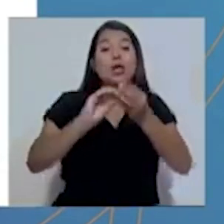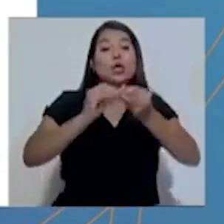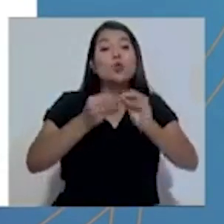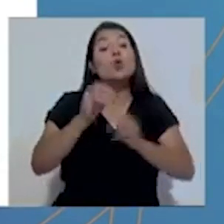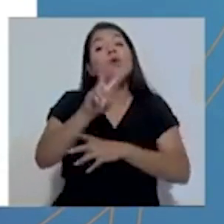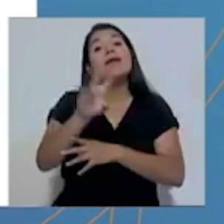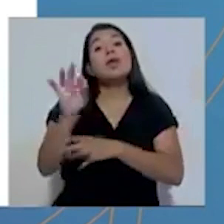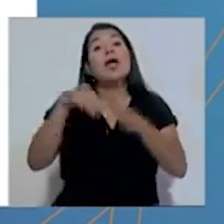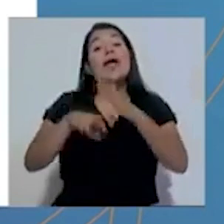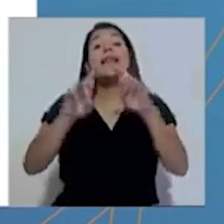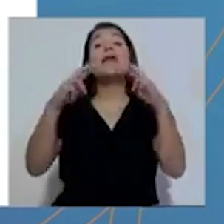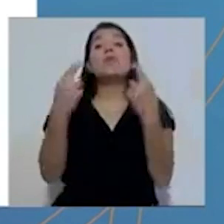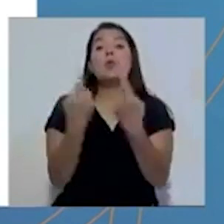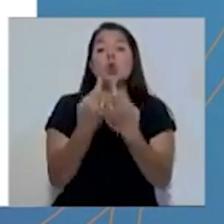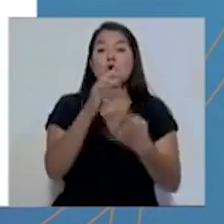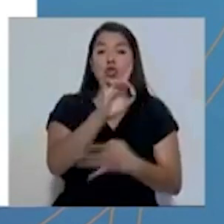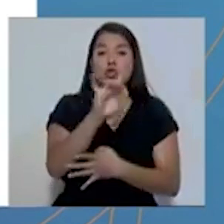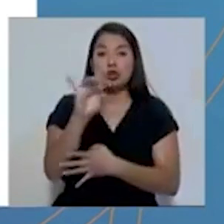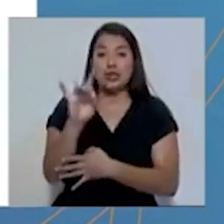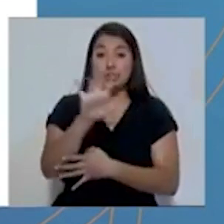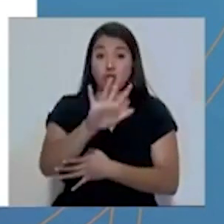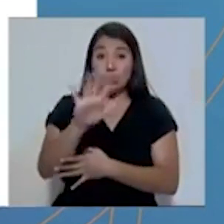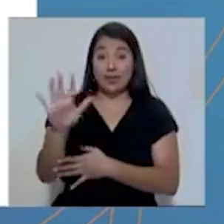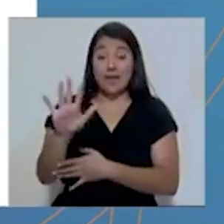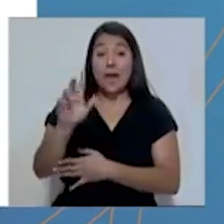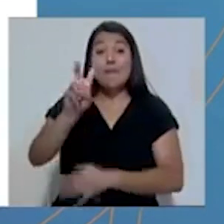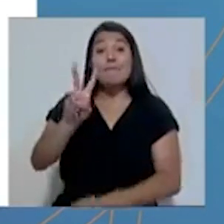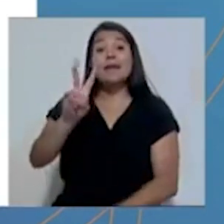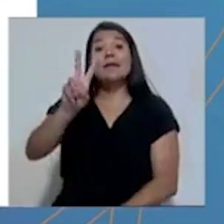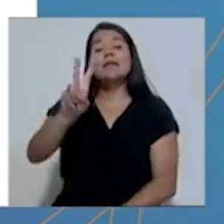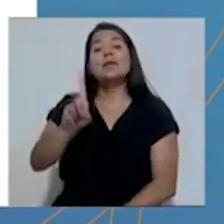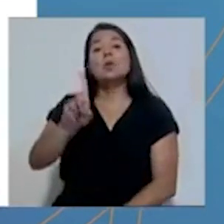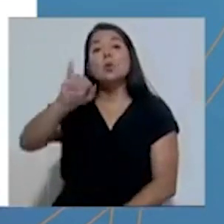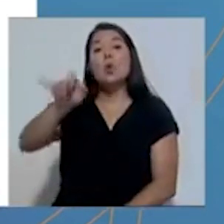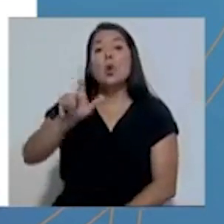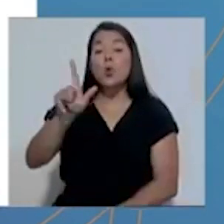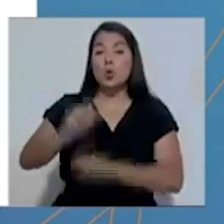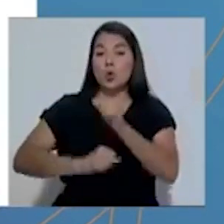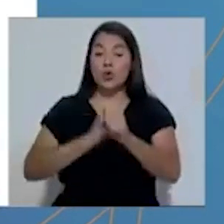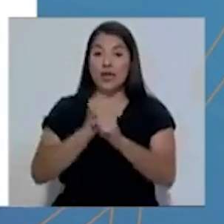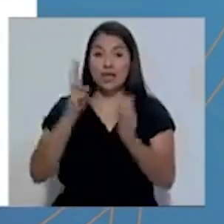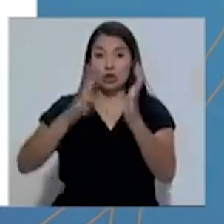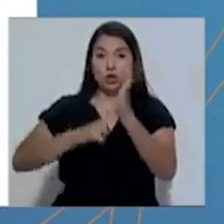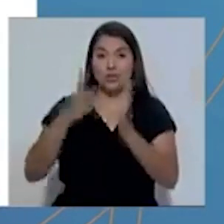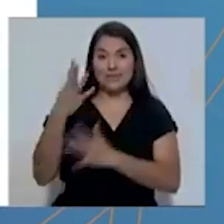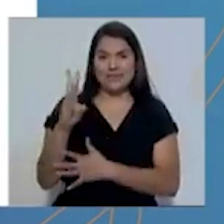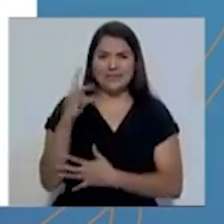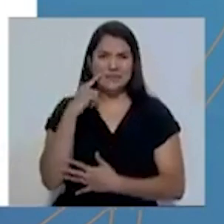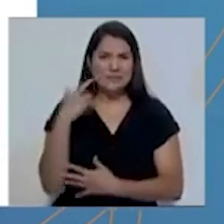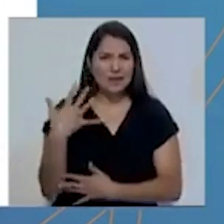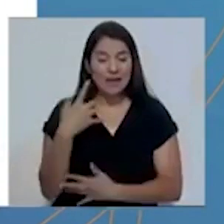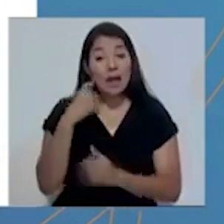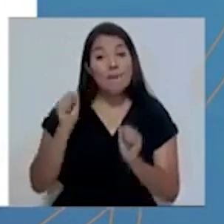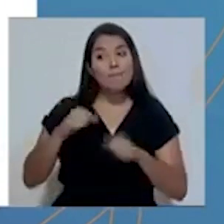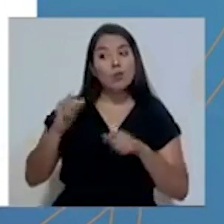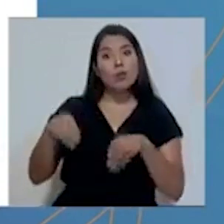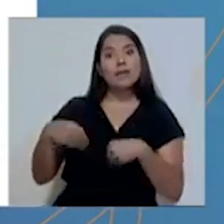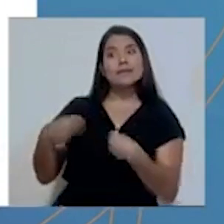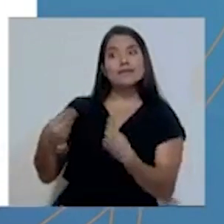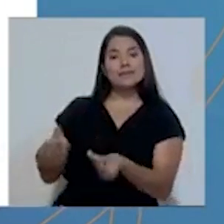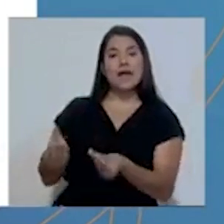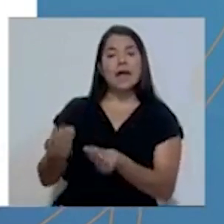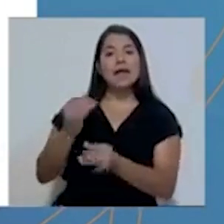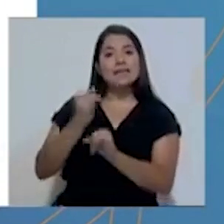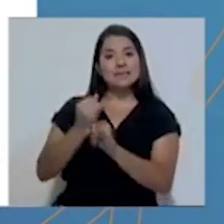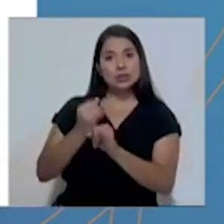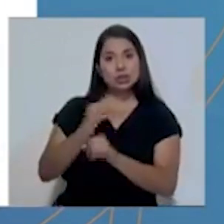8855 del 21 de julio del 2016, con la intención de proveer a la institución de